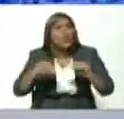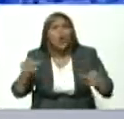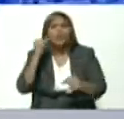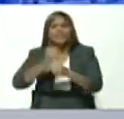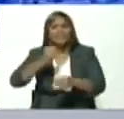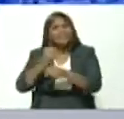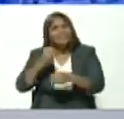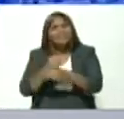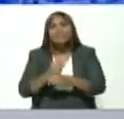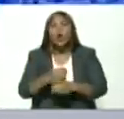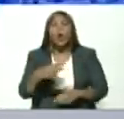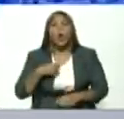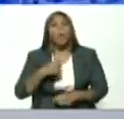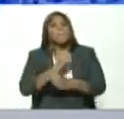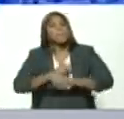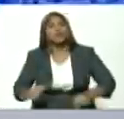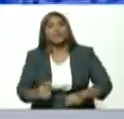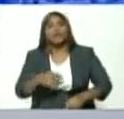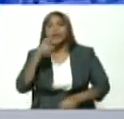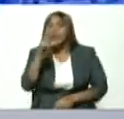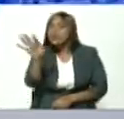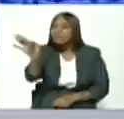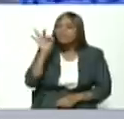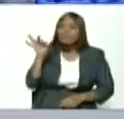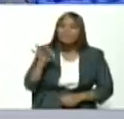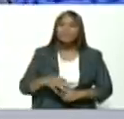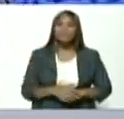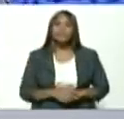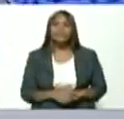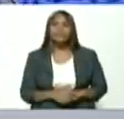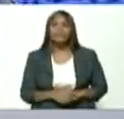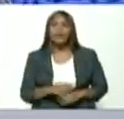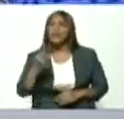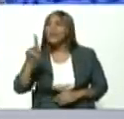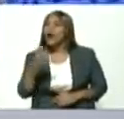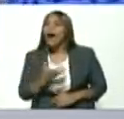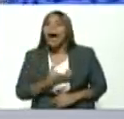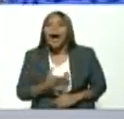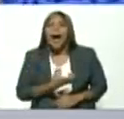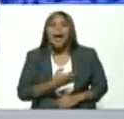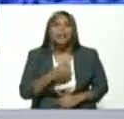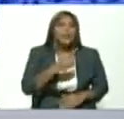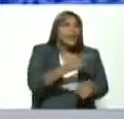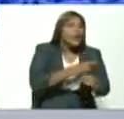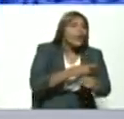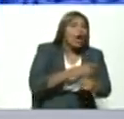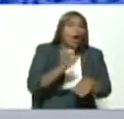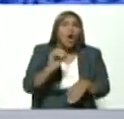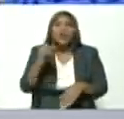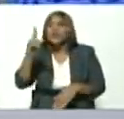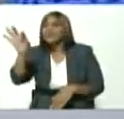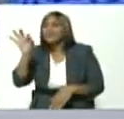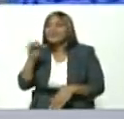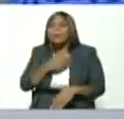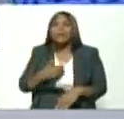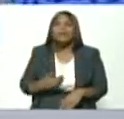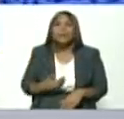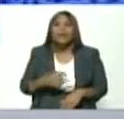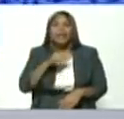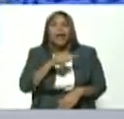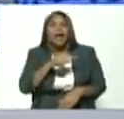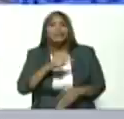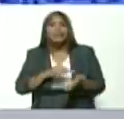porque no puede ser que se elija entonces a un alcalde o un gobernador o un presidente y terminen